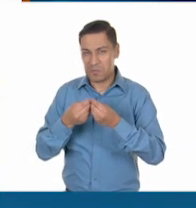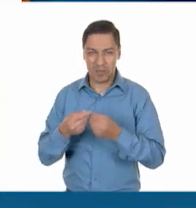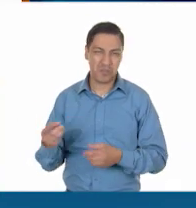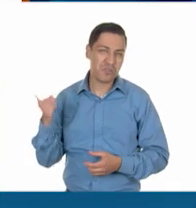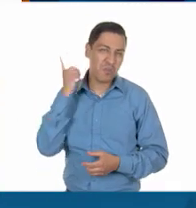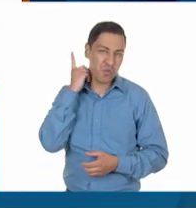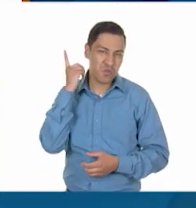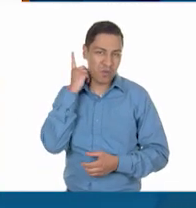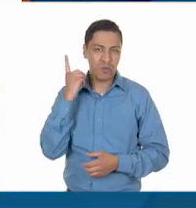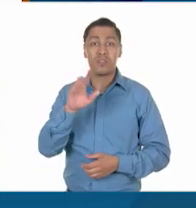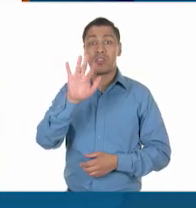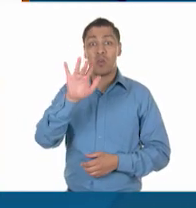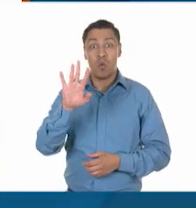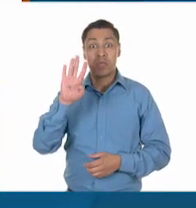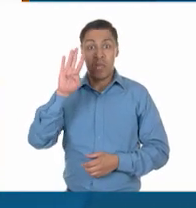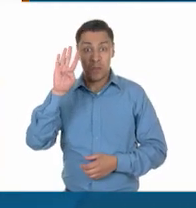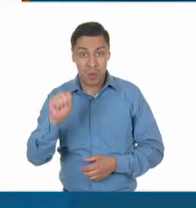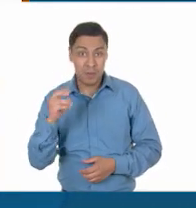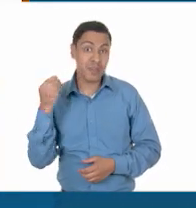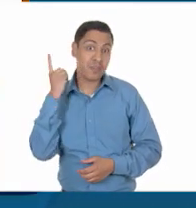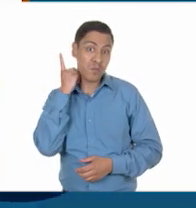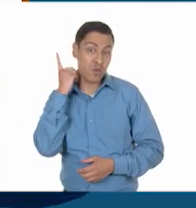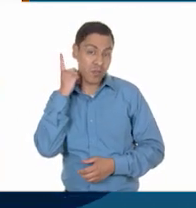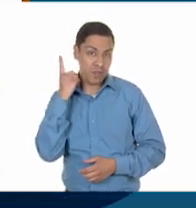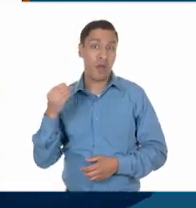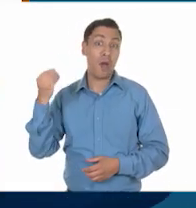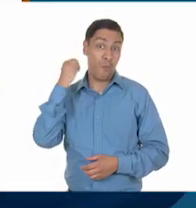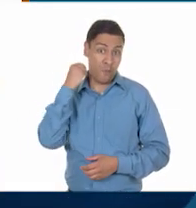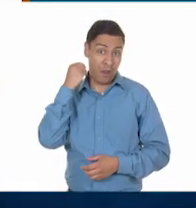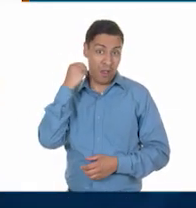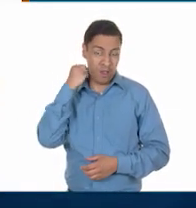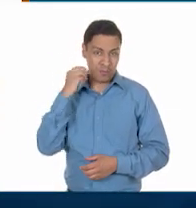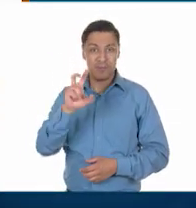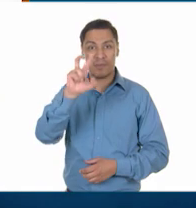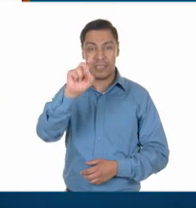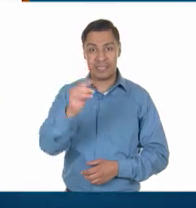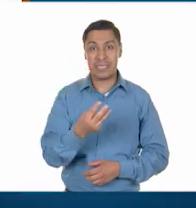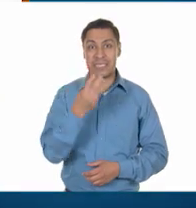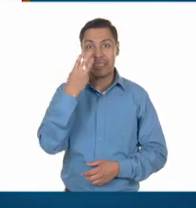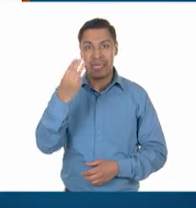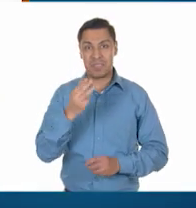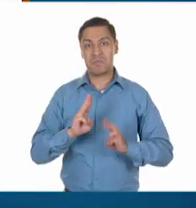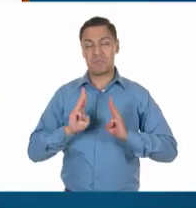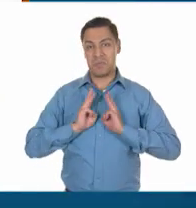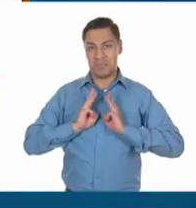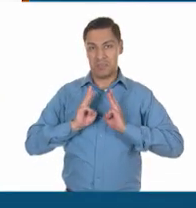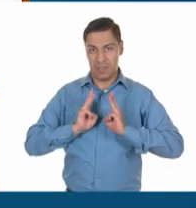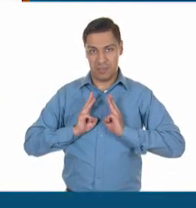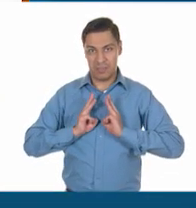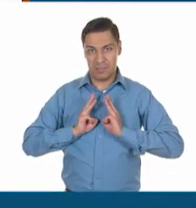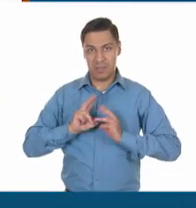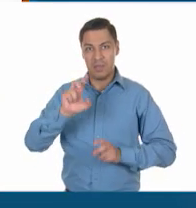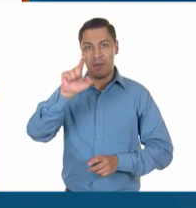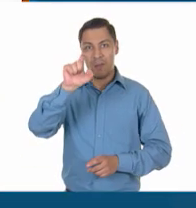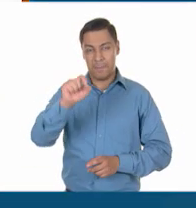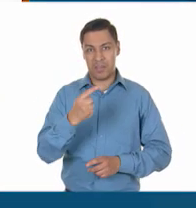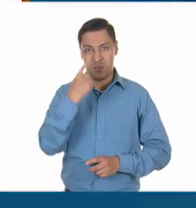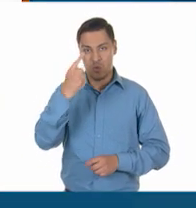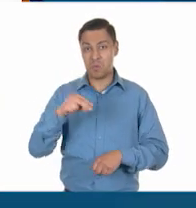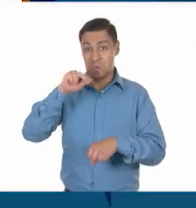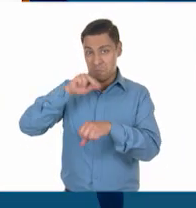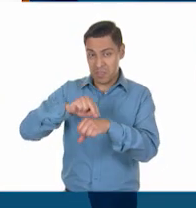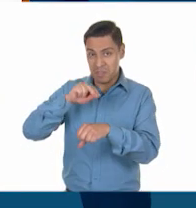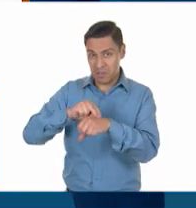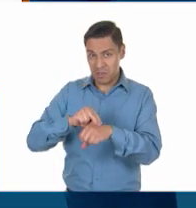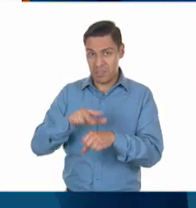59 diputados fueron abogados, 33 militares, 21 médicos,